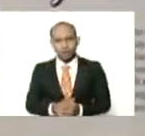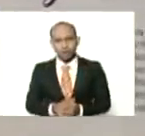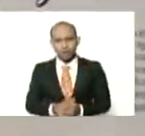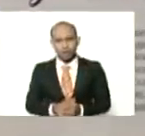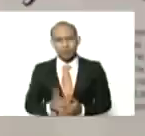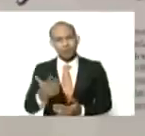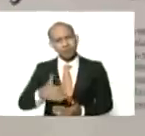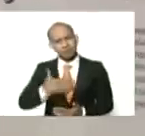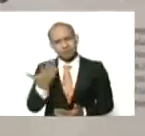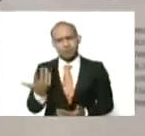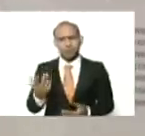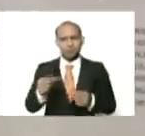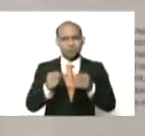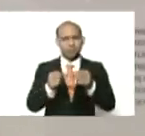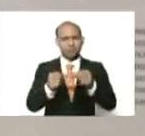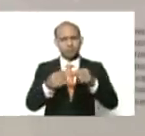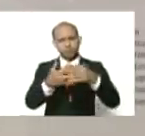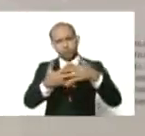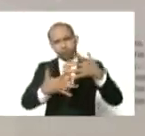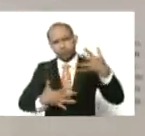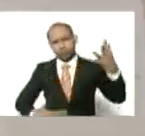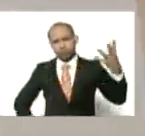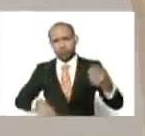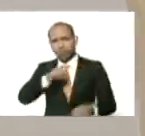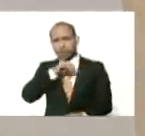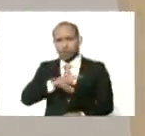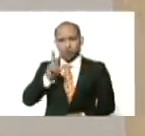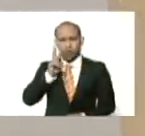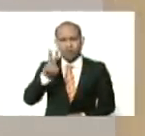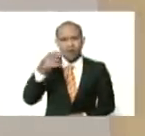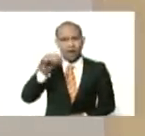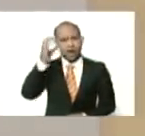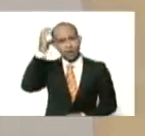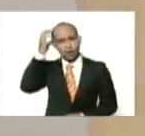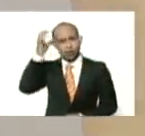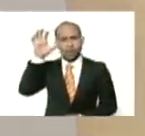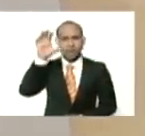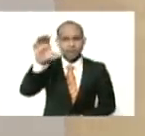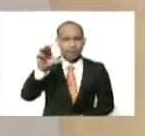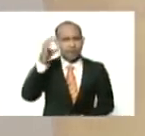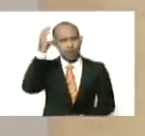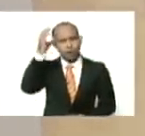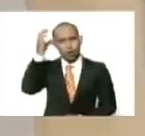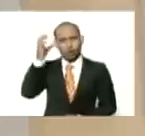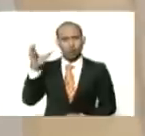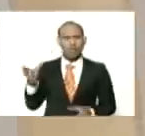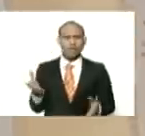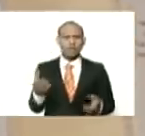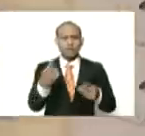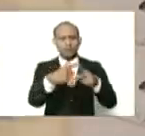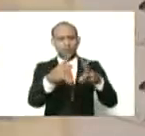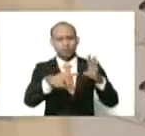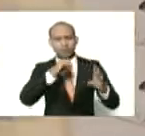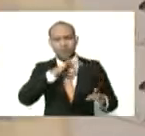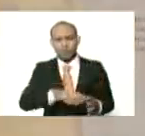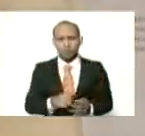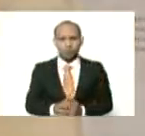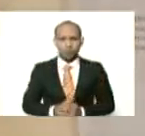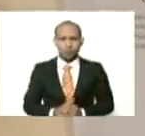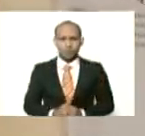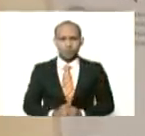también, a lo largo, de la historia, demostraron, tener conciencia de patria, y conciencia de clase, que era de la que usted,